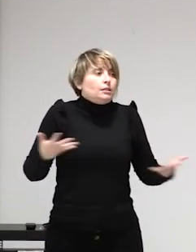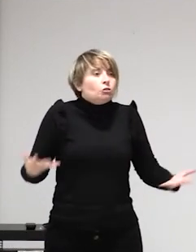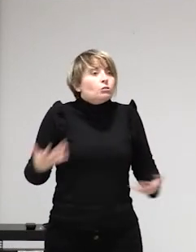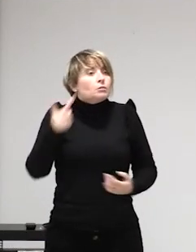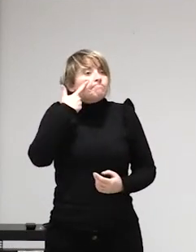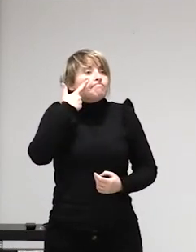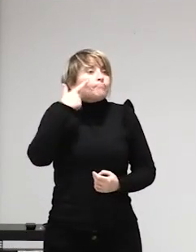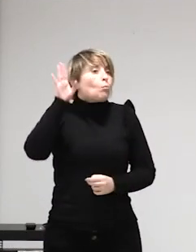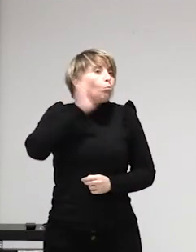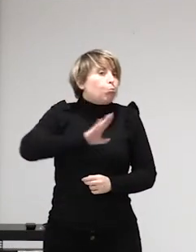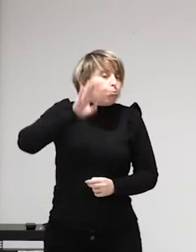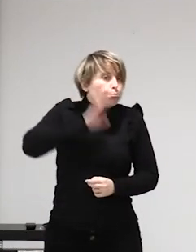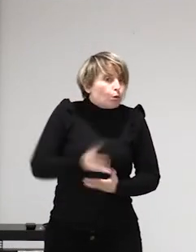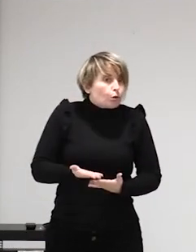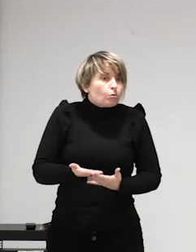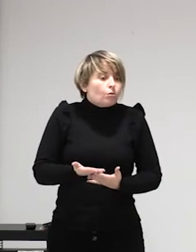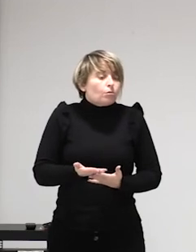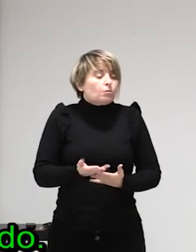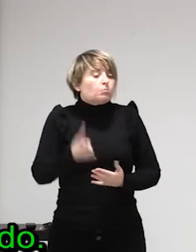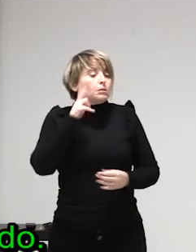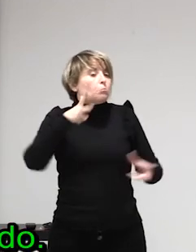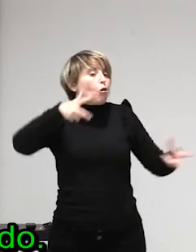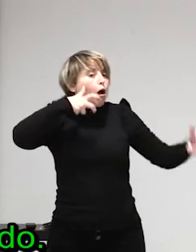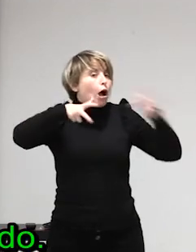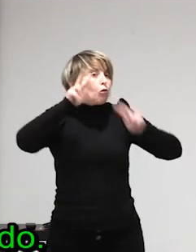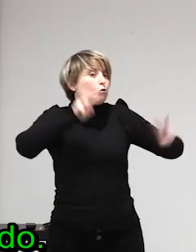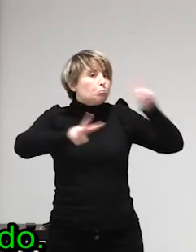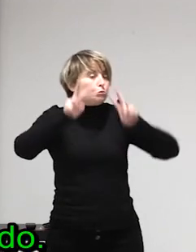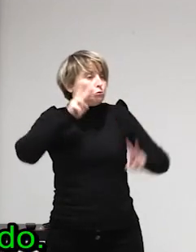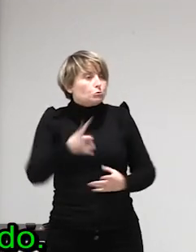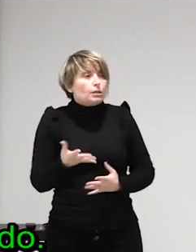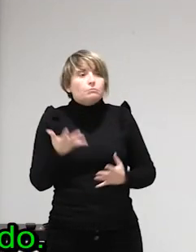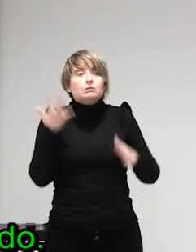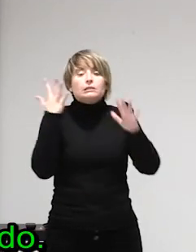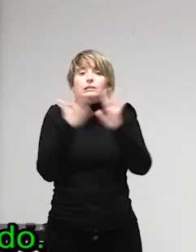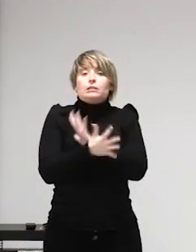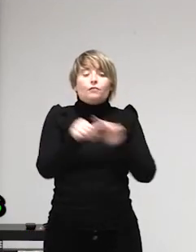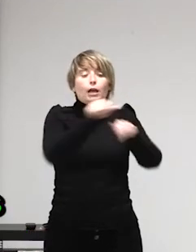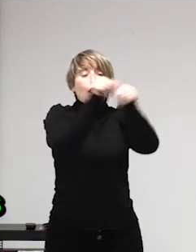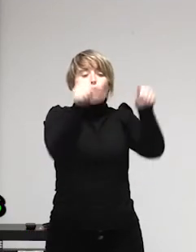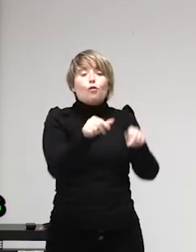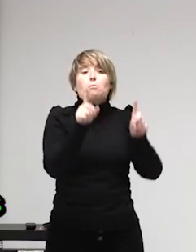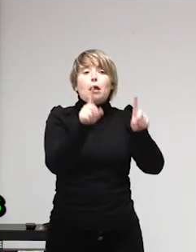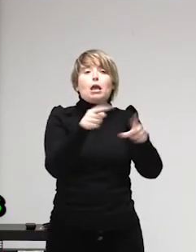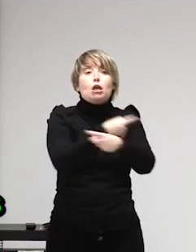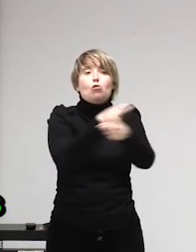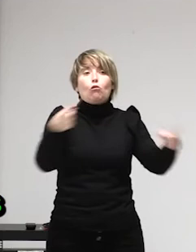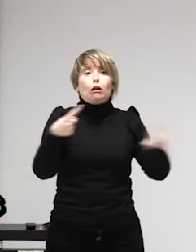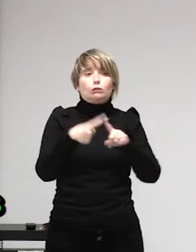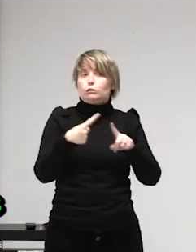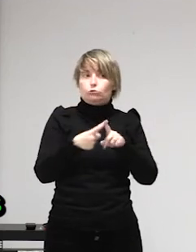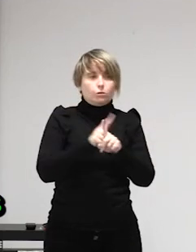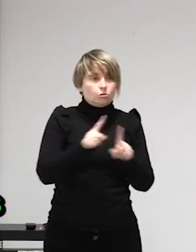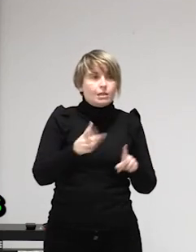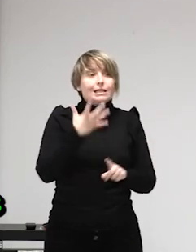sea ahí hay una relación sexual pagada donde todo previamente se ha acordado yo la lectura que hago